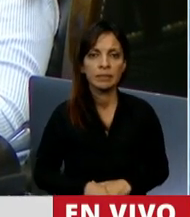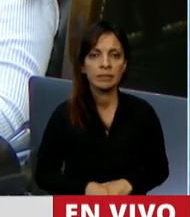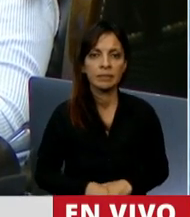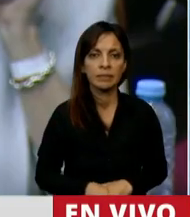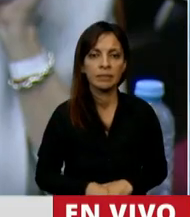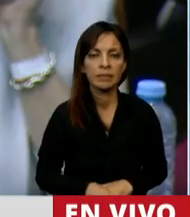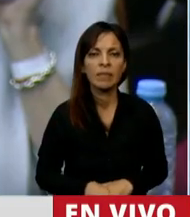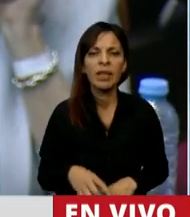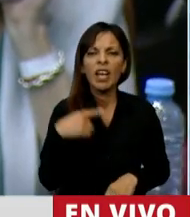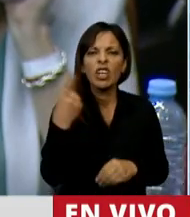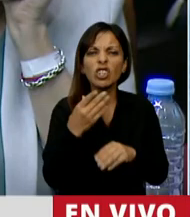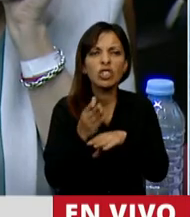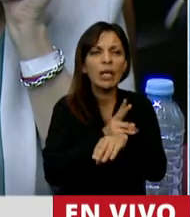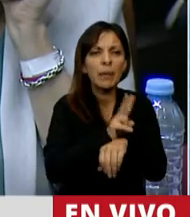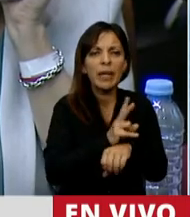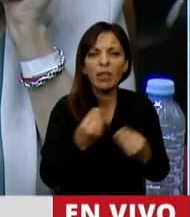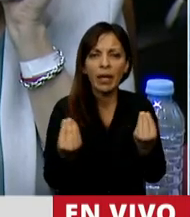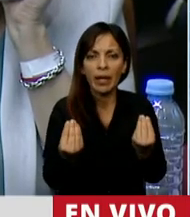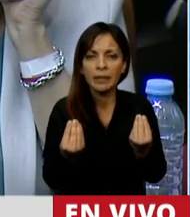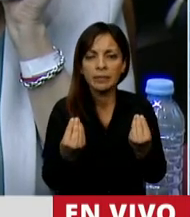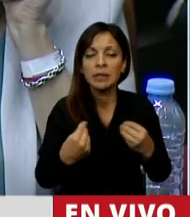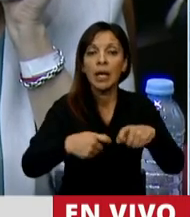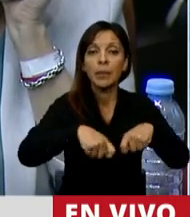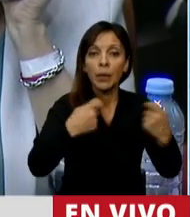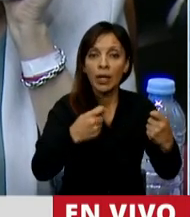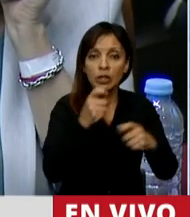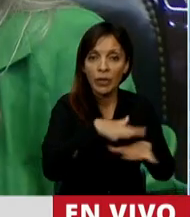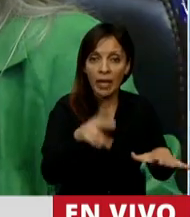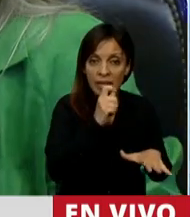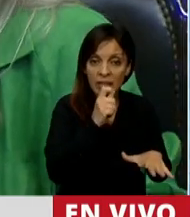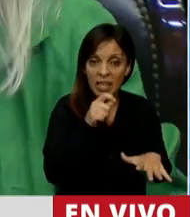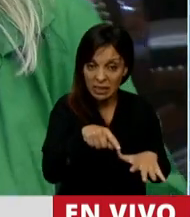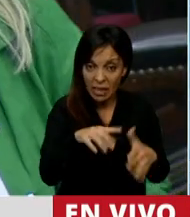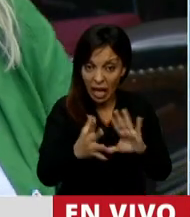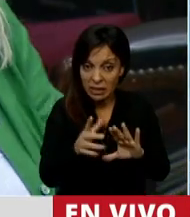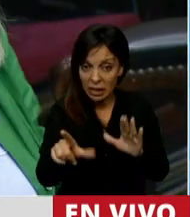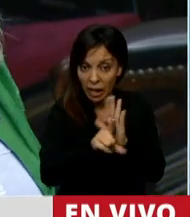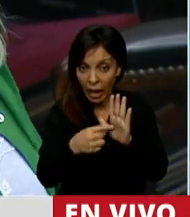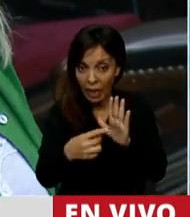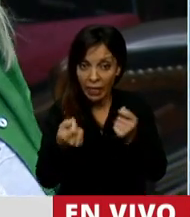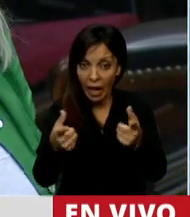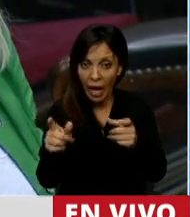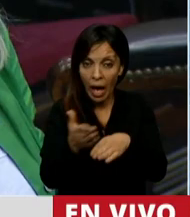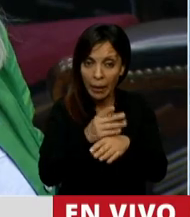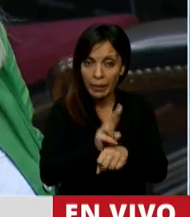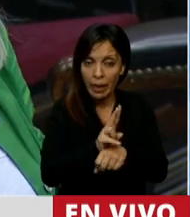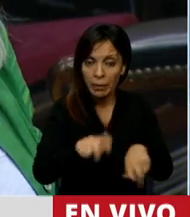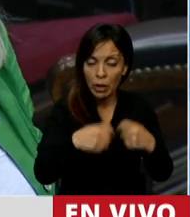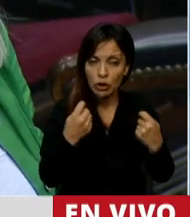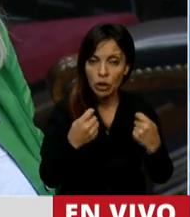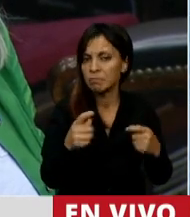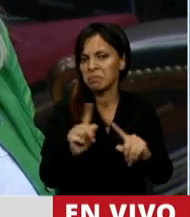¿Qué estamos evitando con esto? ¿Las violaciones de las niñas? No, acá no se evita las violaciones de las niñas. Incluso puede ir